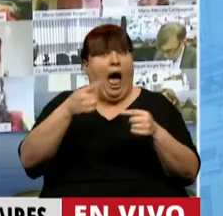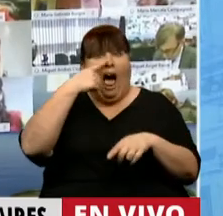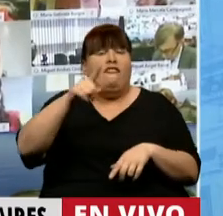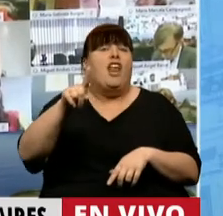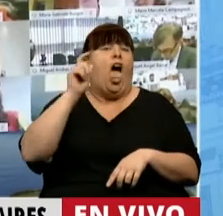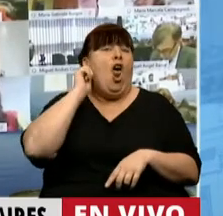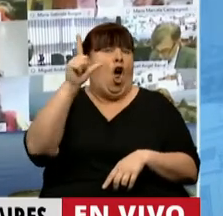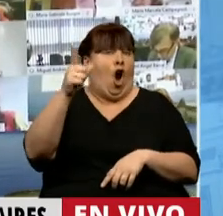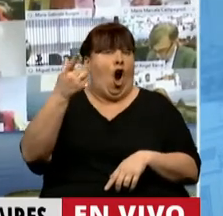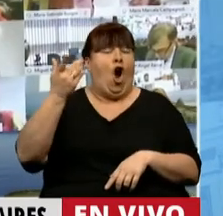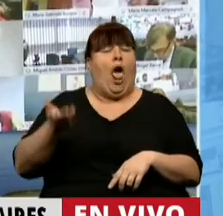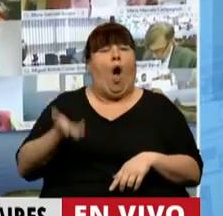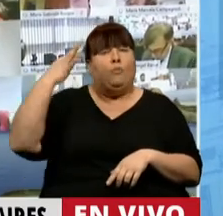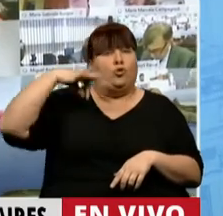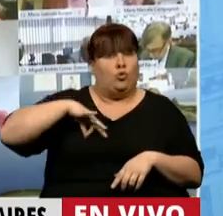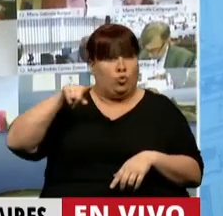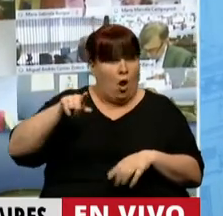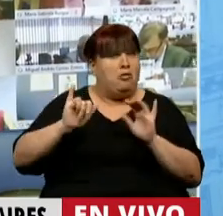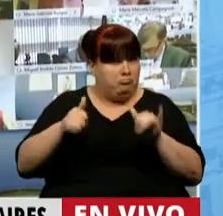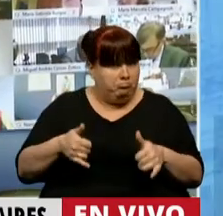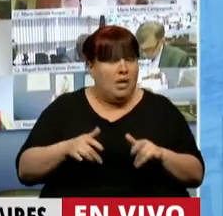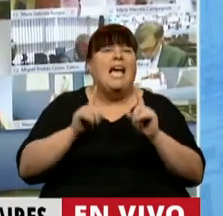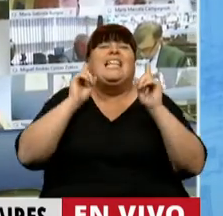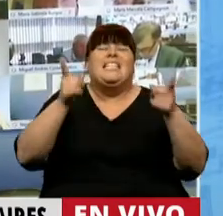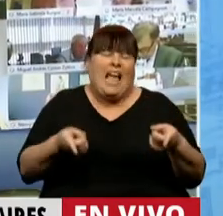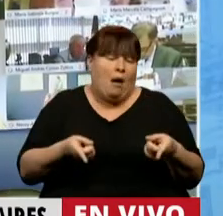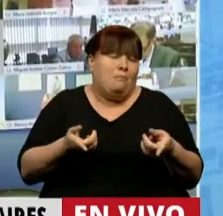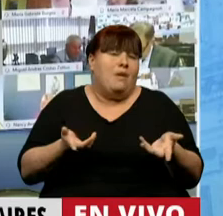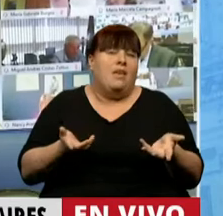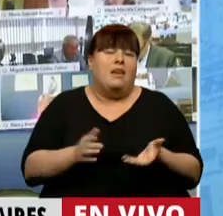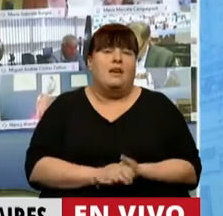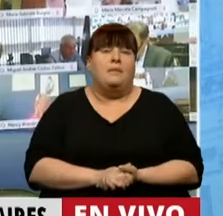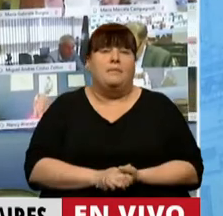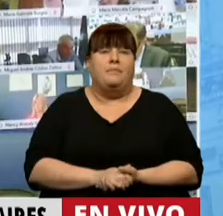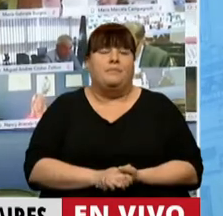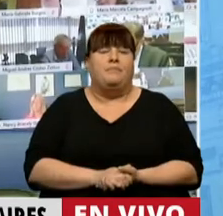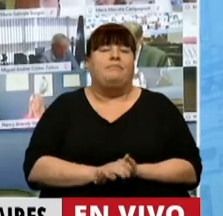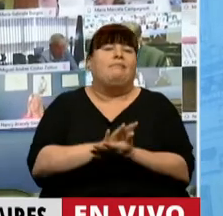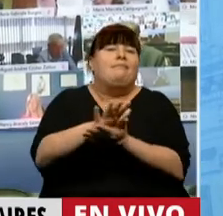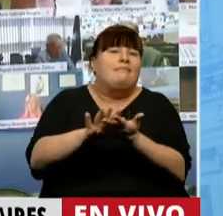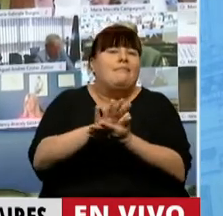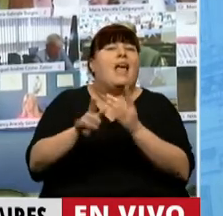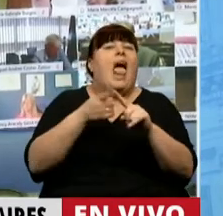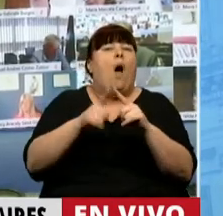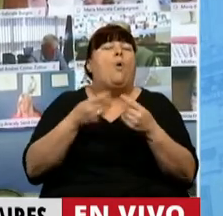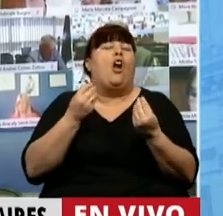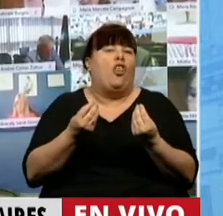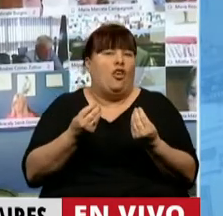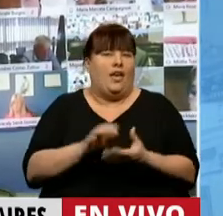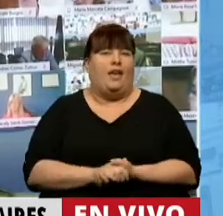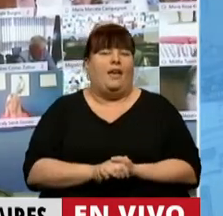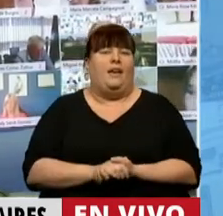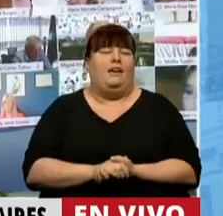un aumento en sus ingresos sino que indudablemente la negociación también implicó